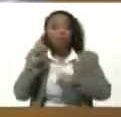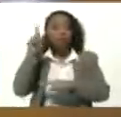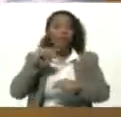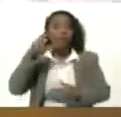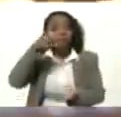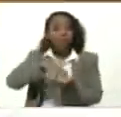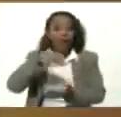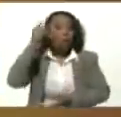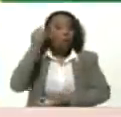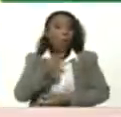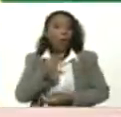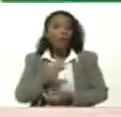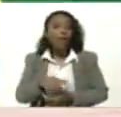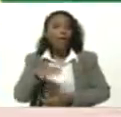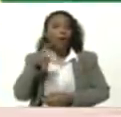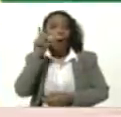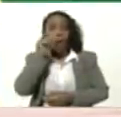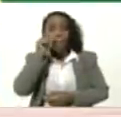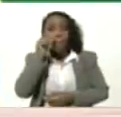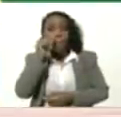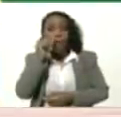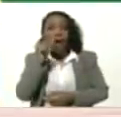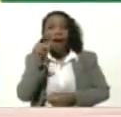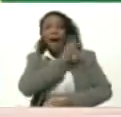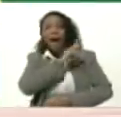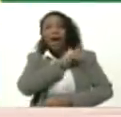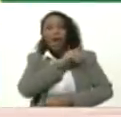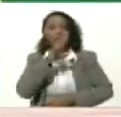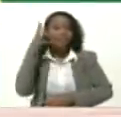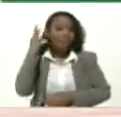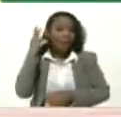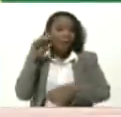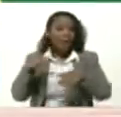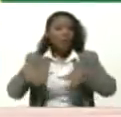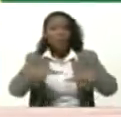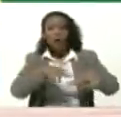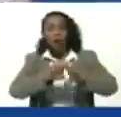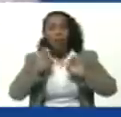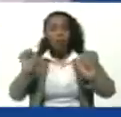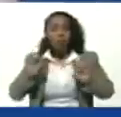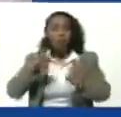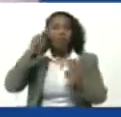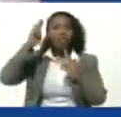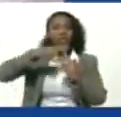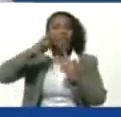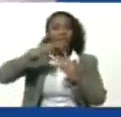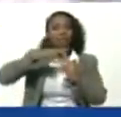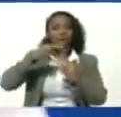Charly Rojas Jefa de la zona Educativa De Táchira